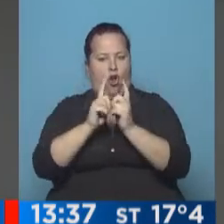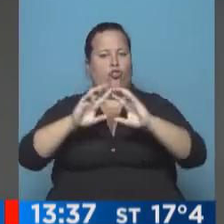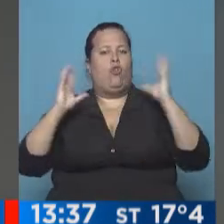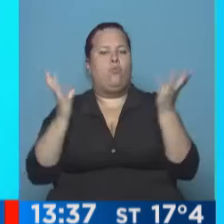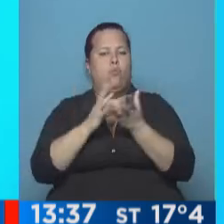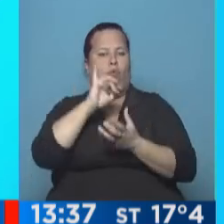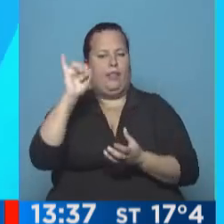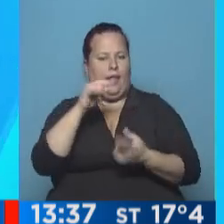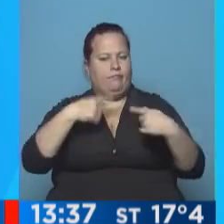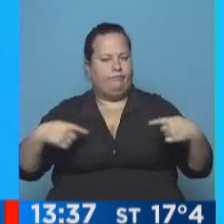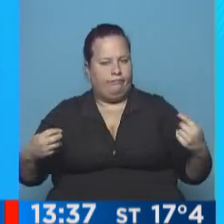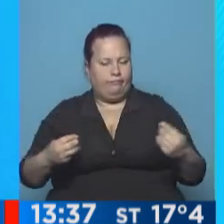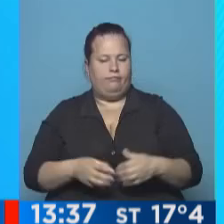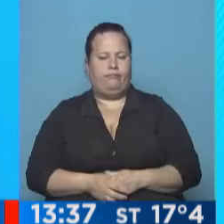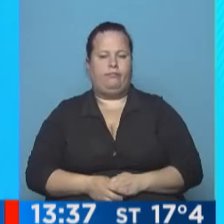internacional.